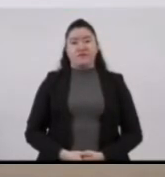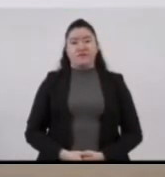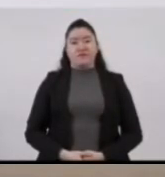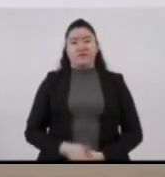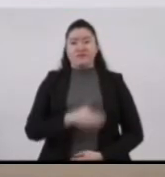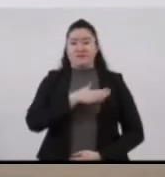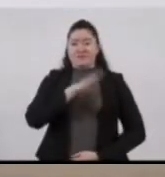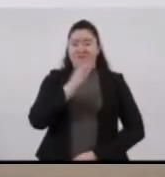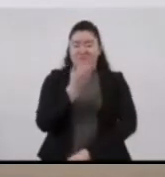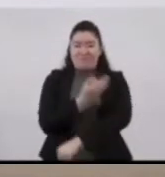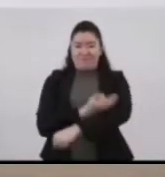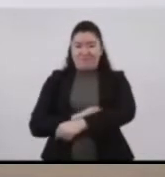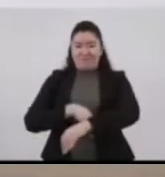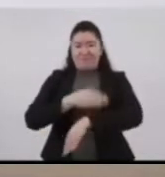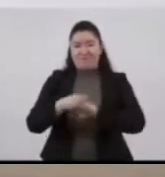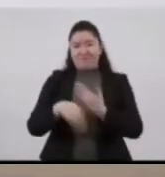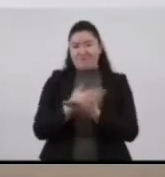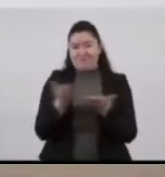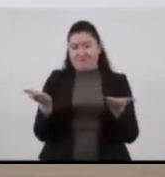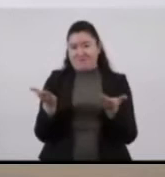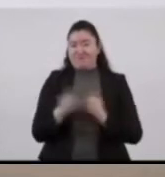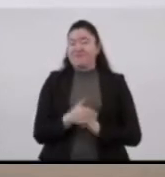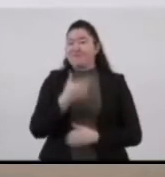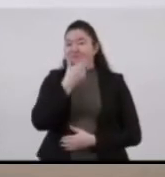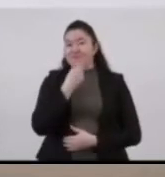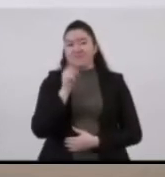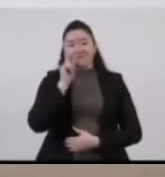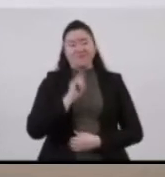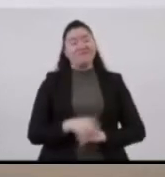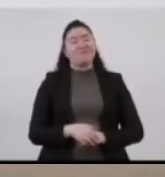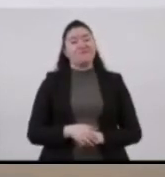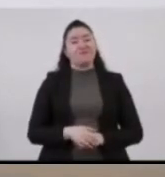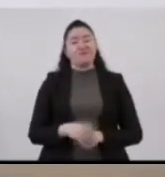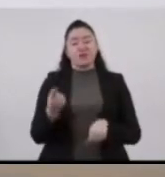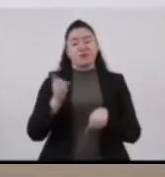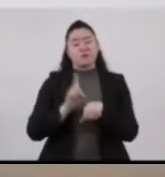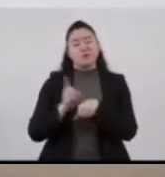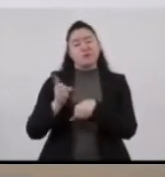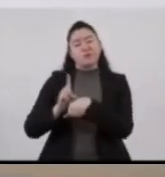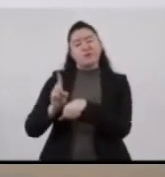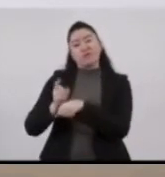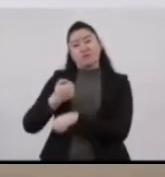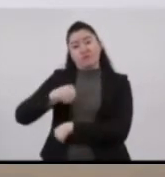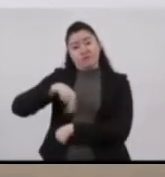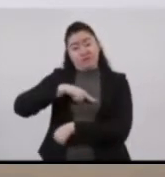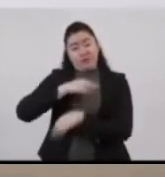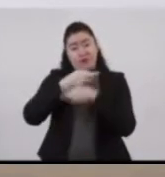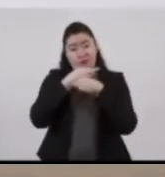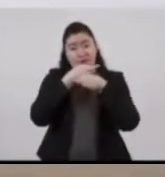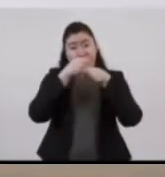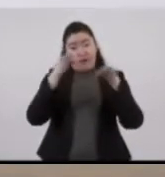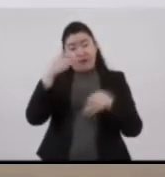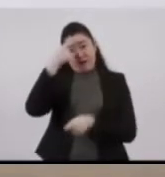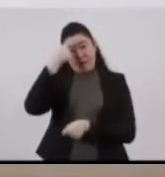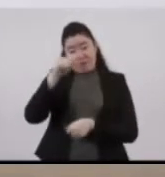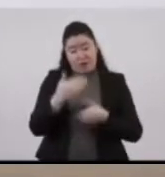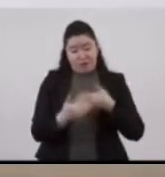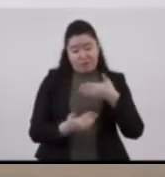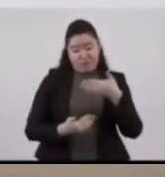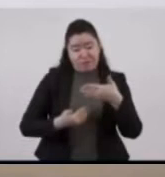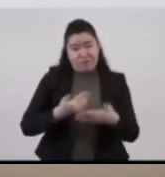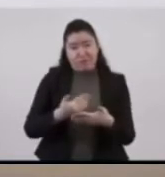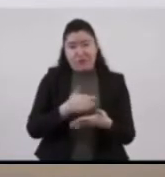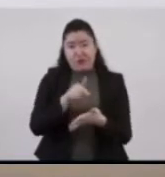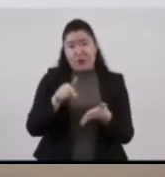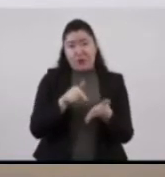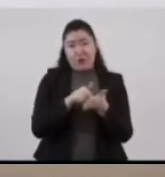Muy buenas tardes a todas y a todos. Como cada día, seguimos informando sobre los avances de los trabajos en